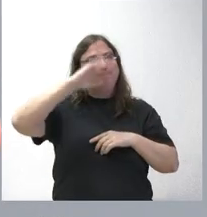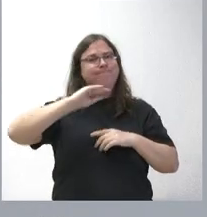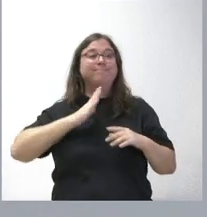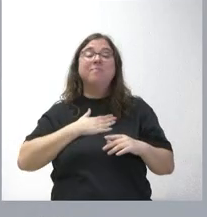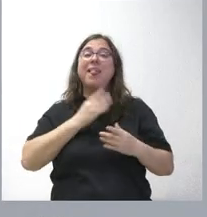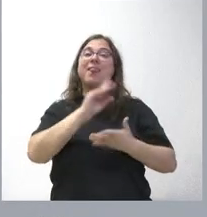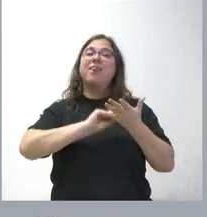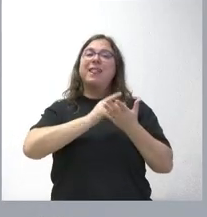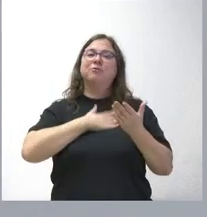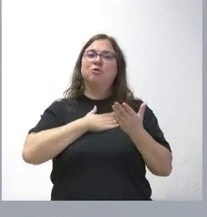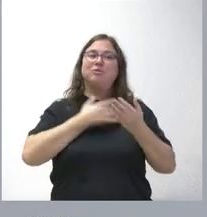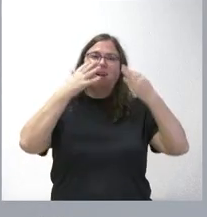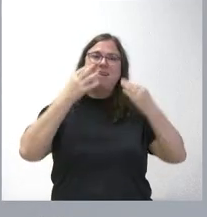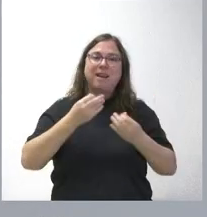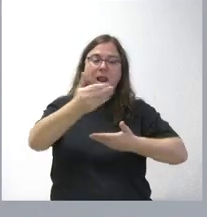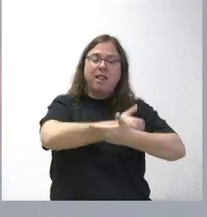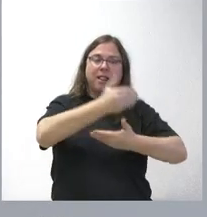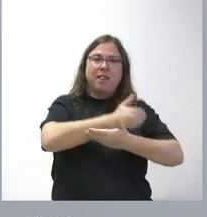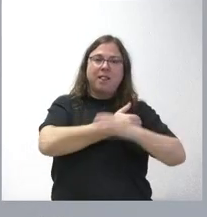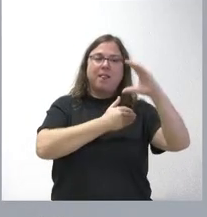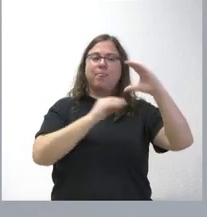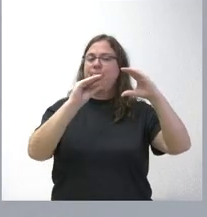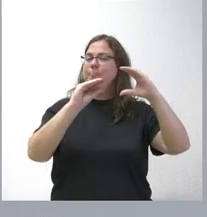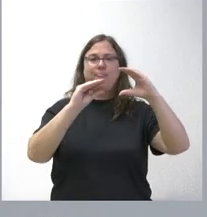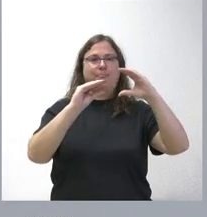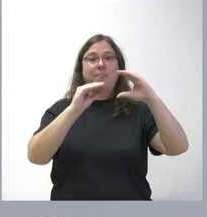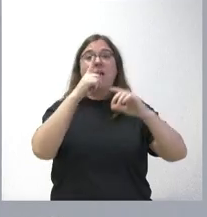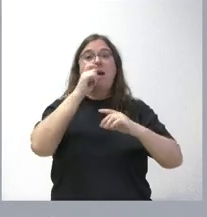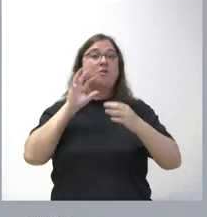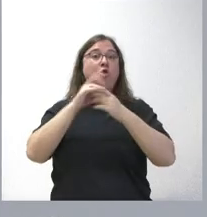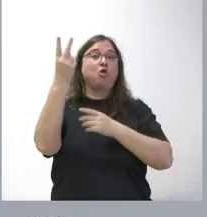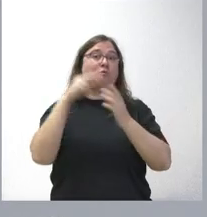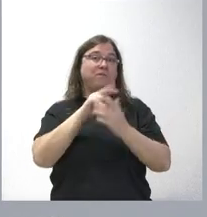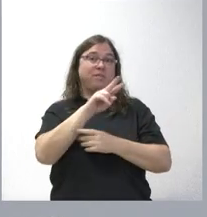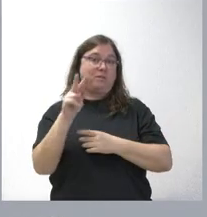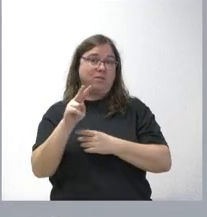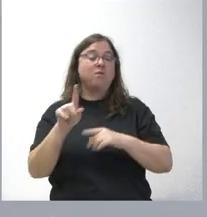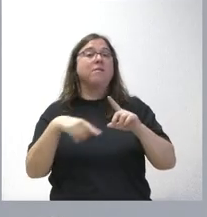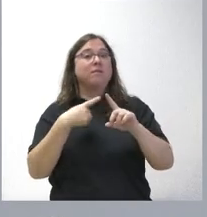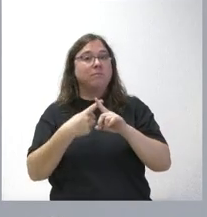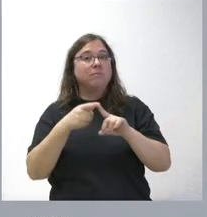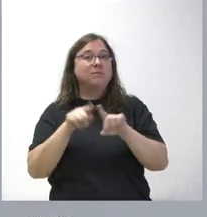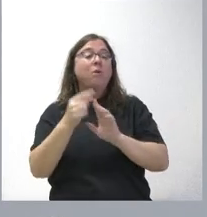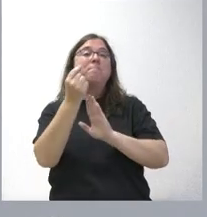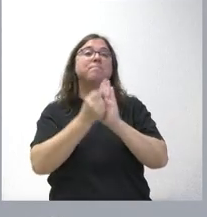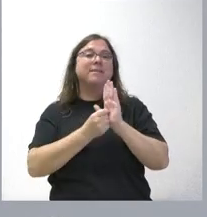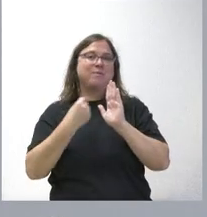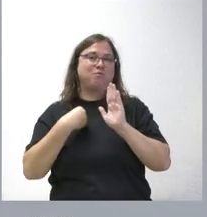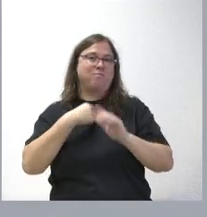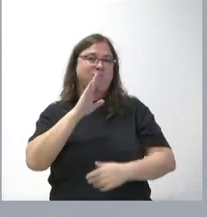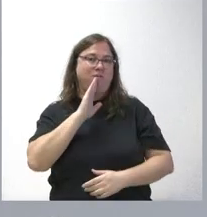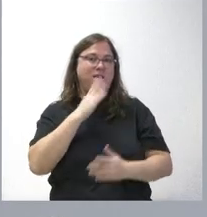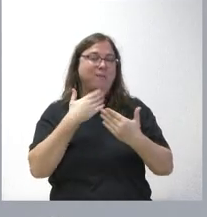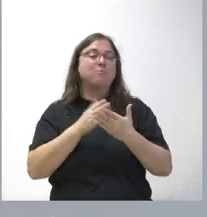datos efectivos de recaudación tributaria relativa al año 2022 y relativa también a estos principios que hemos señalado